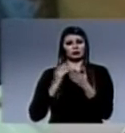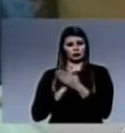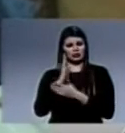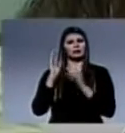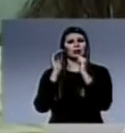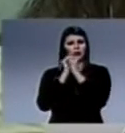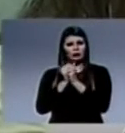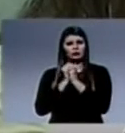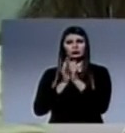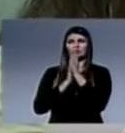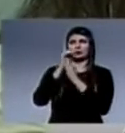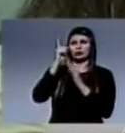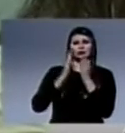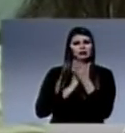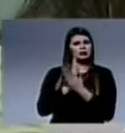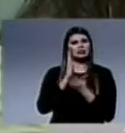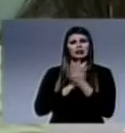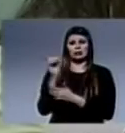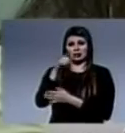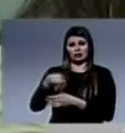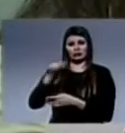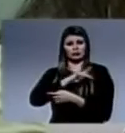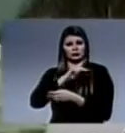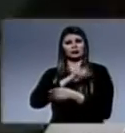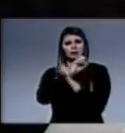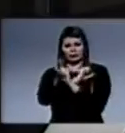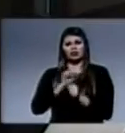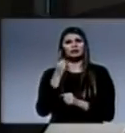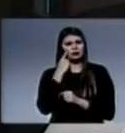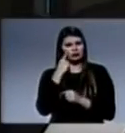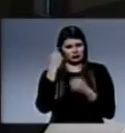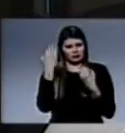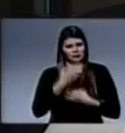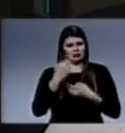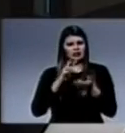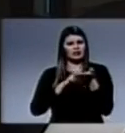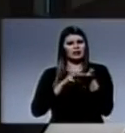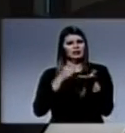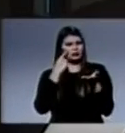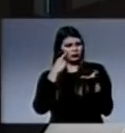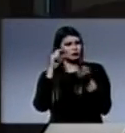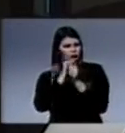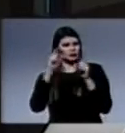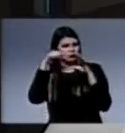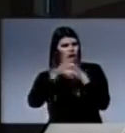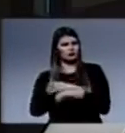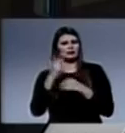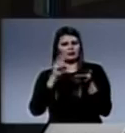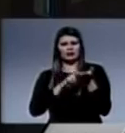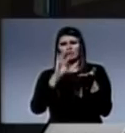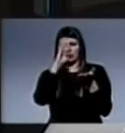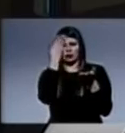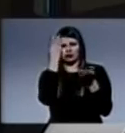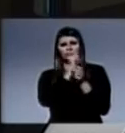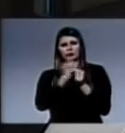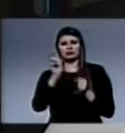nuestro ruego a Jehová es que ellos alcancen la palabra viva, la palabra eficaz, la palabra que ha transformado